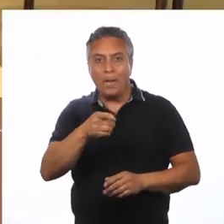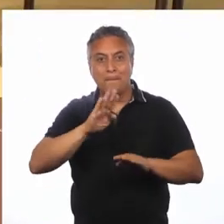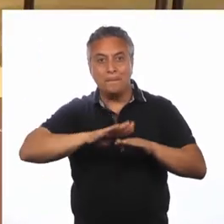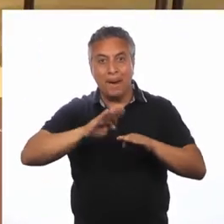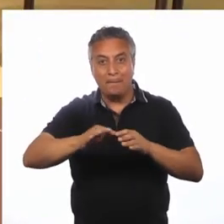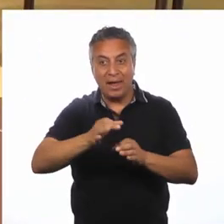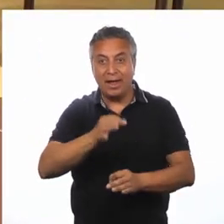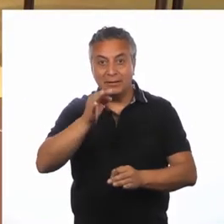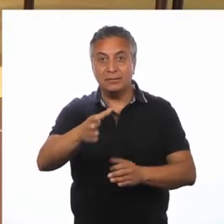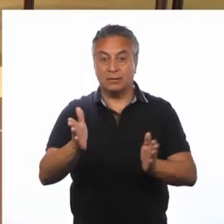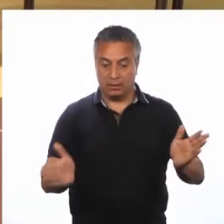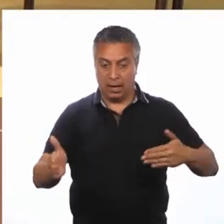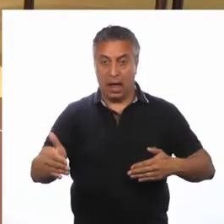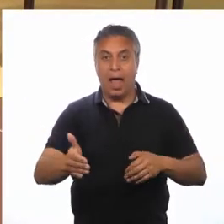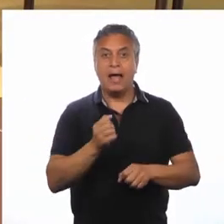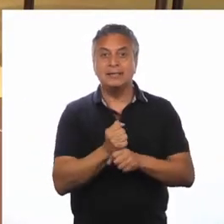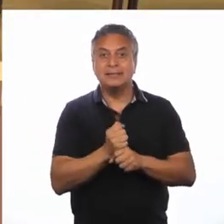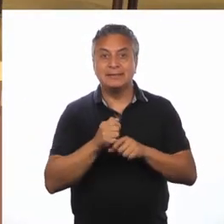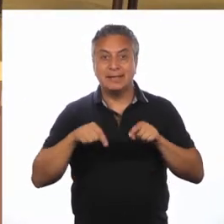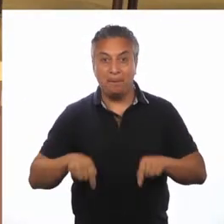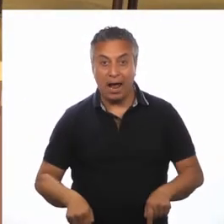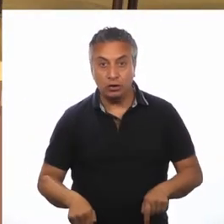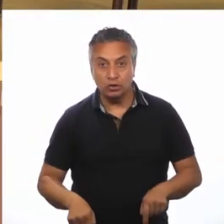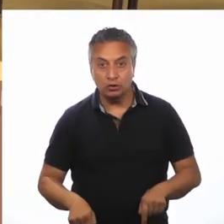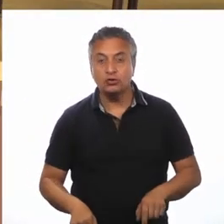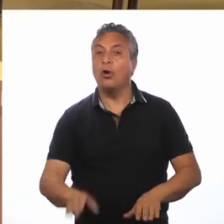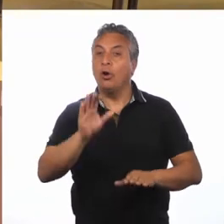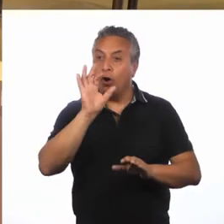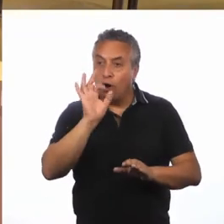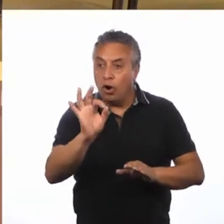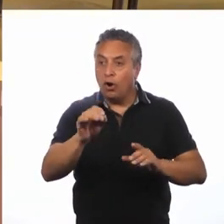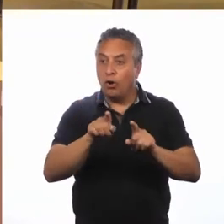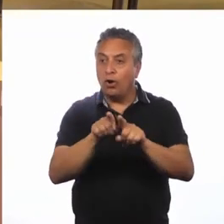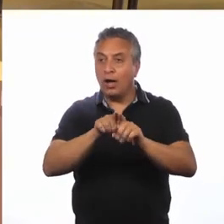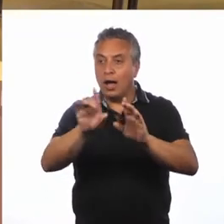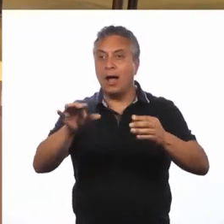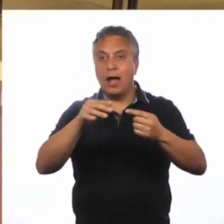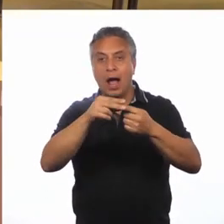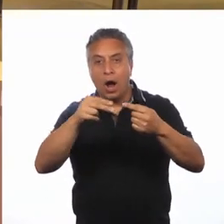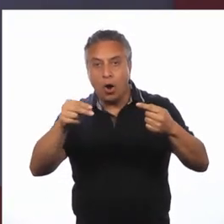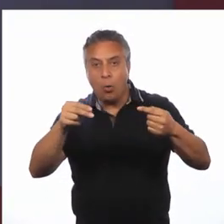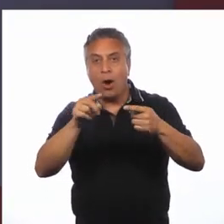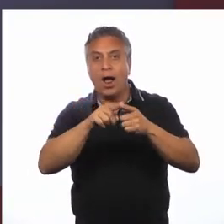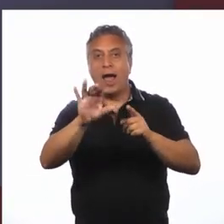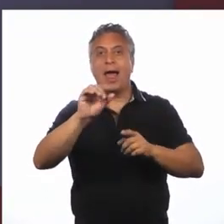Caja de zapatos Una brocheta o aguja de lana